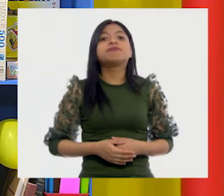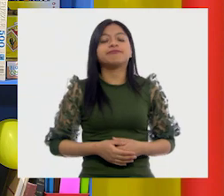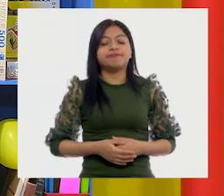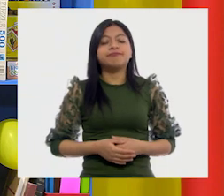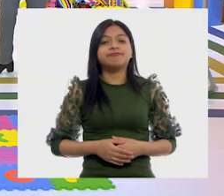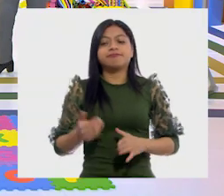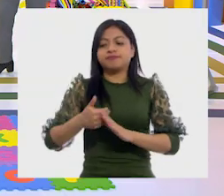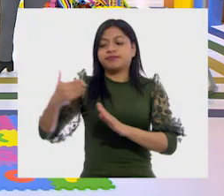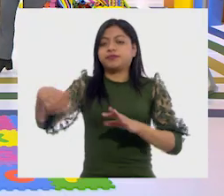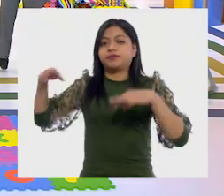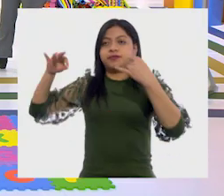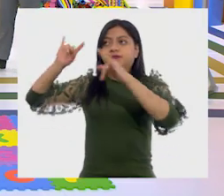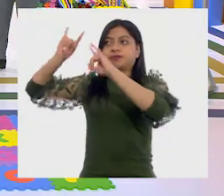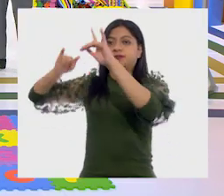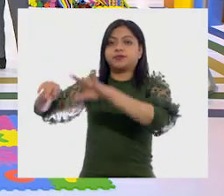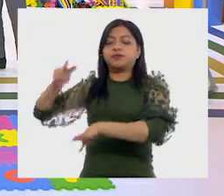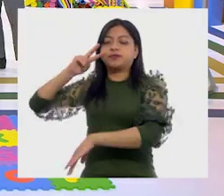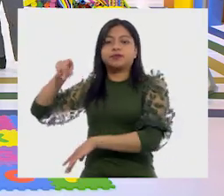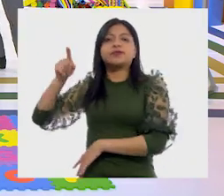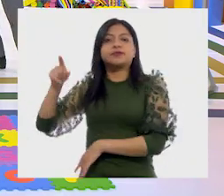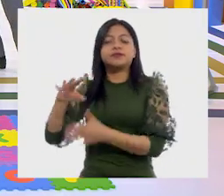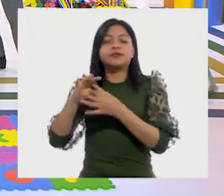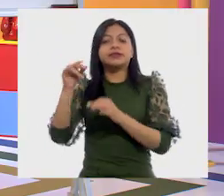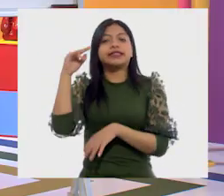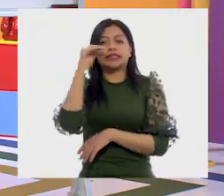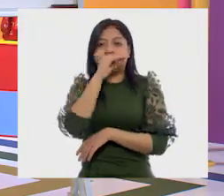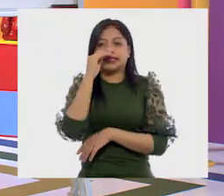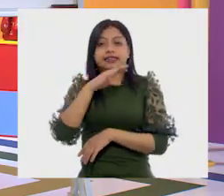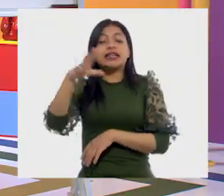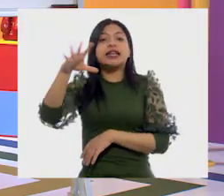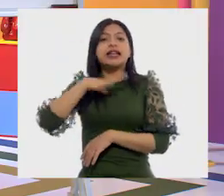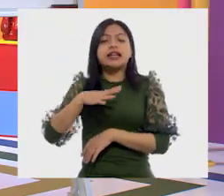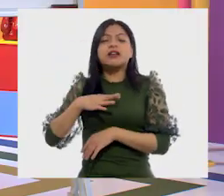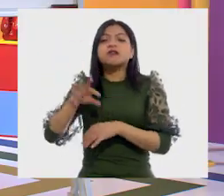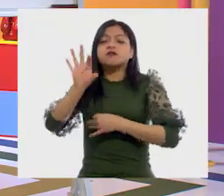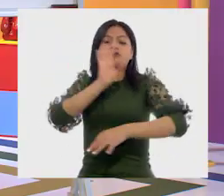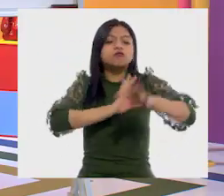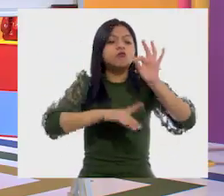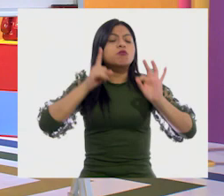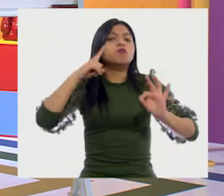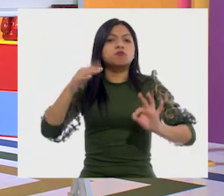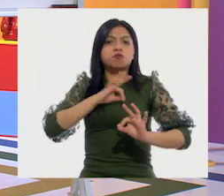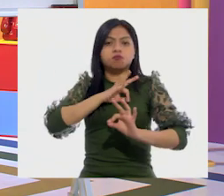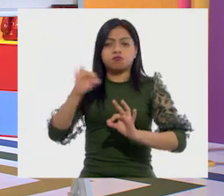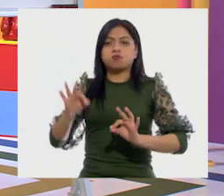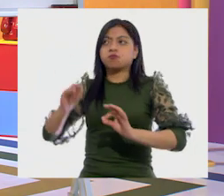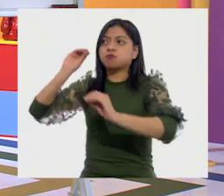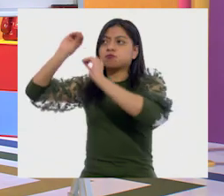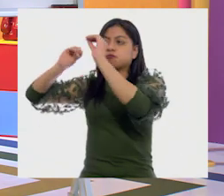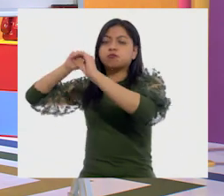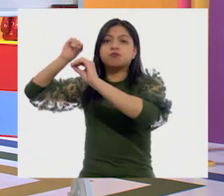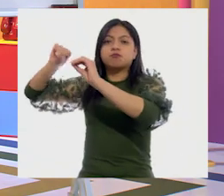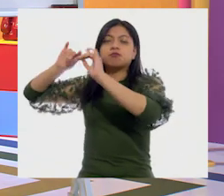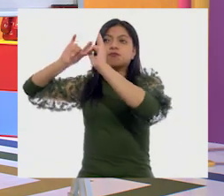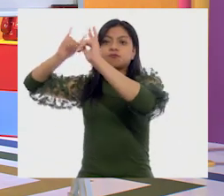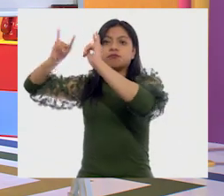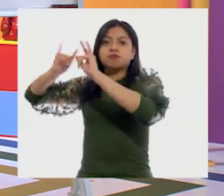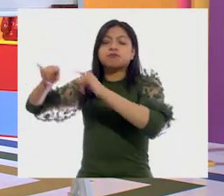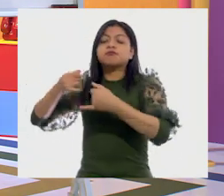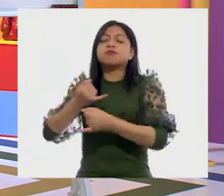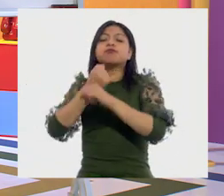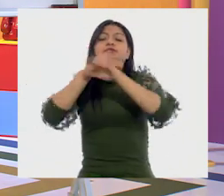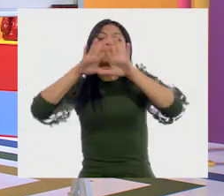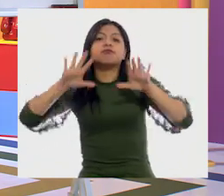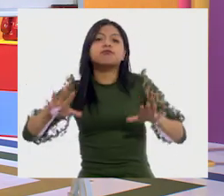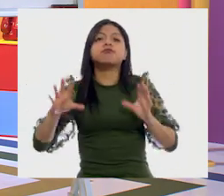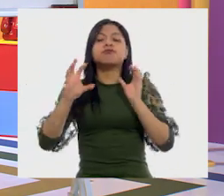entonces, hay elementos que sí vas a poder utilizar en un cartel informativo o en un cartel publicitario o en un cartel de